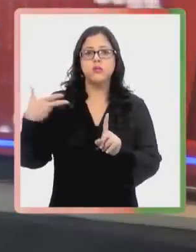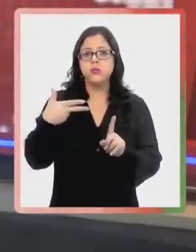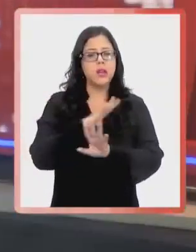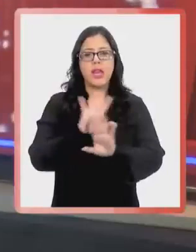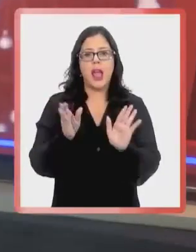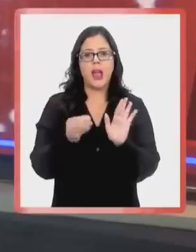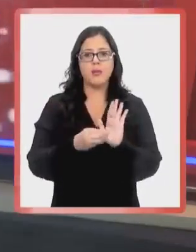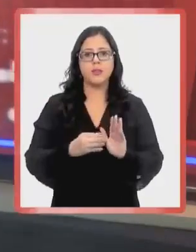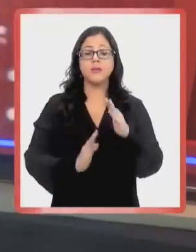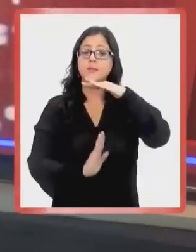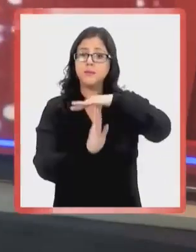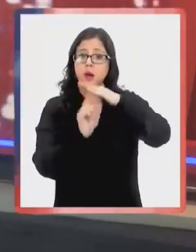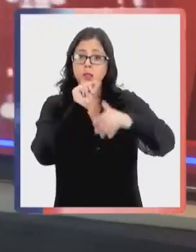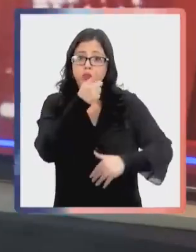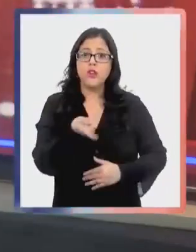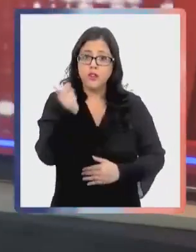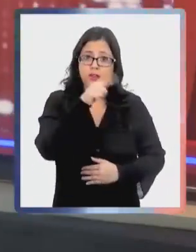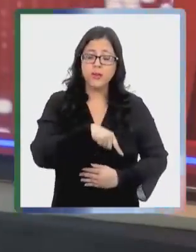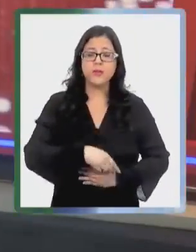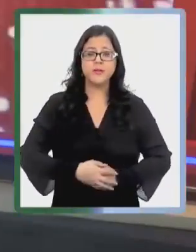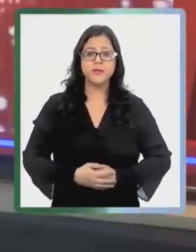Pausa y estamos de vuelta, no se vayan.